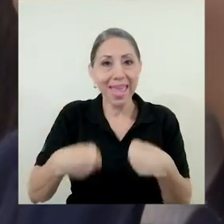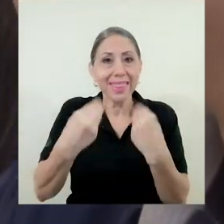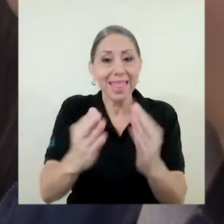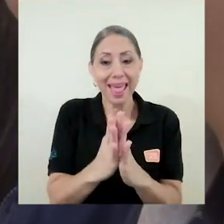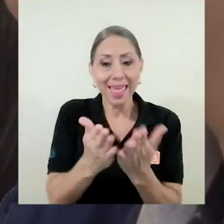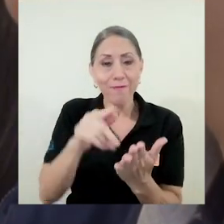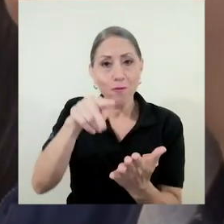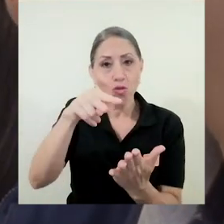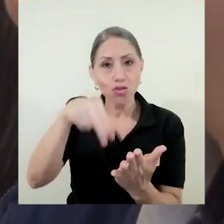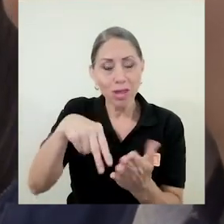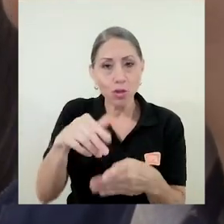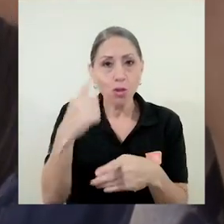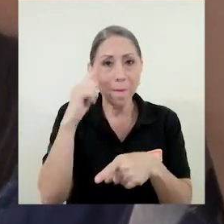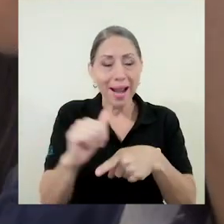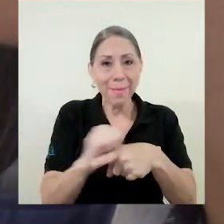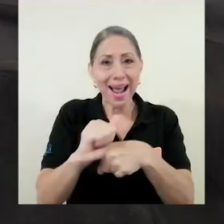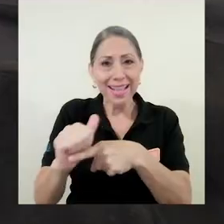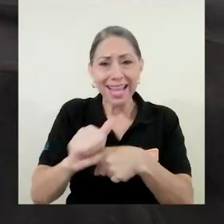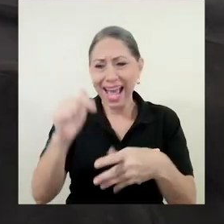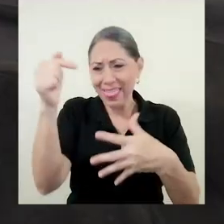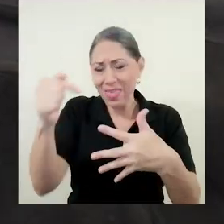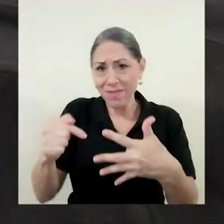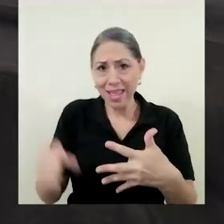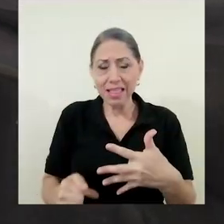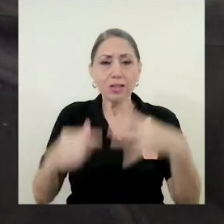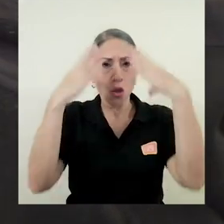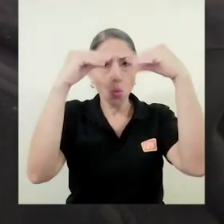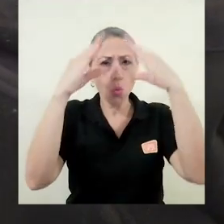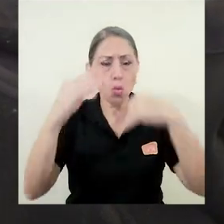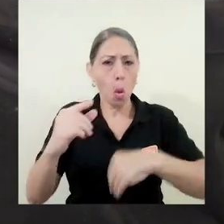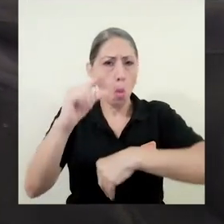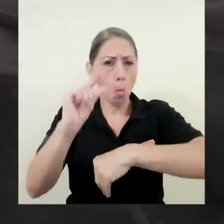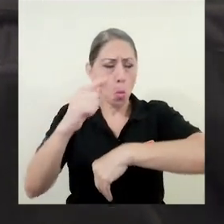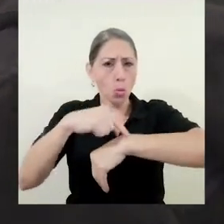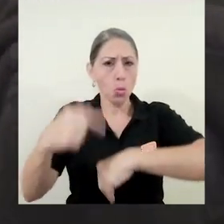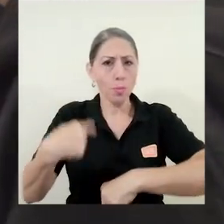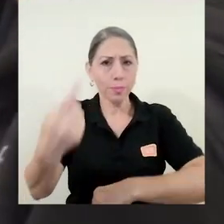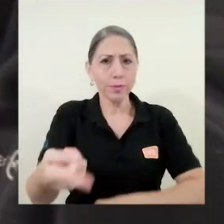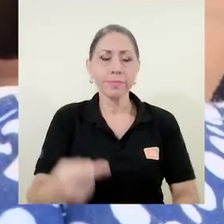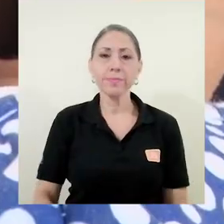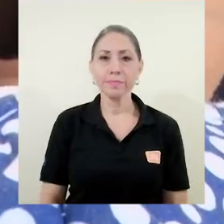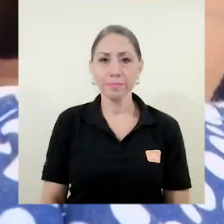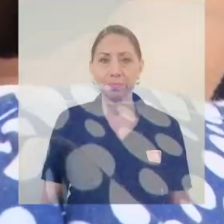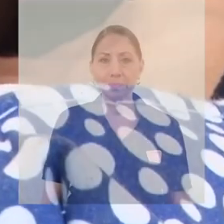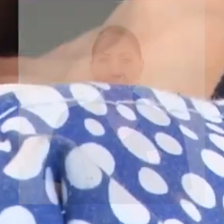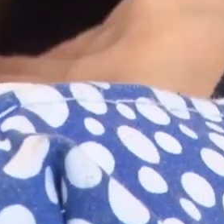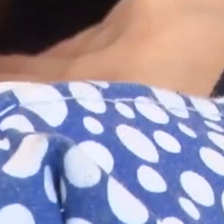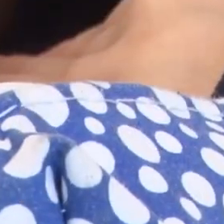entrega de folletos de práctica, entre otros detalles serán dados a conocer próximamente.